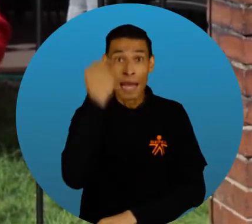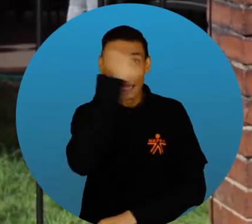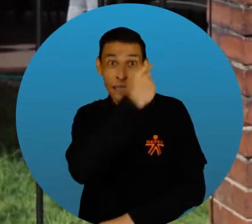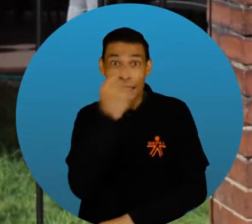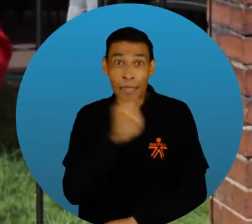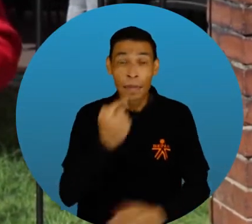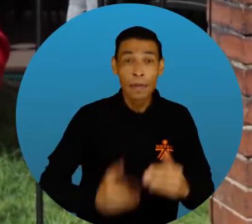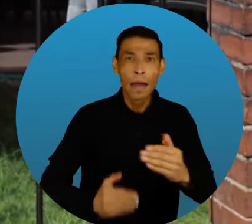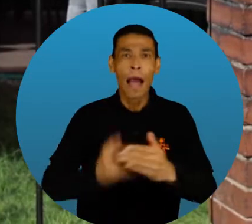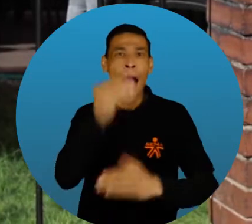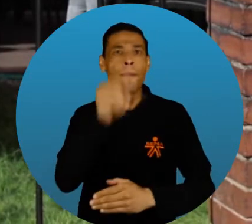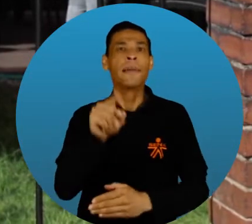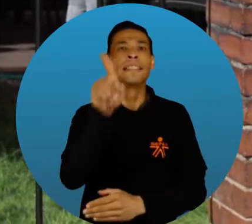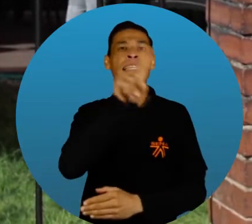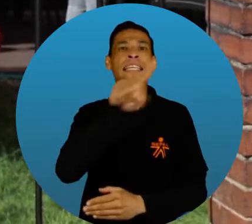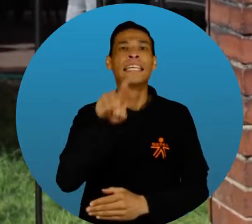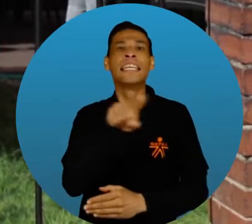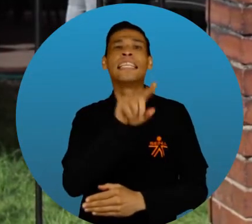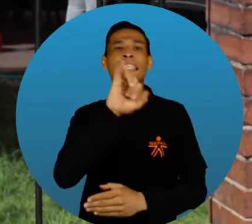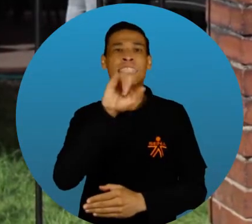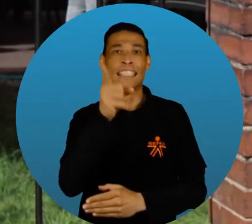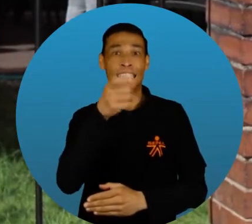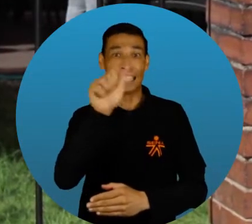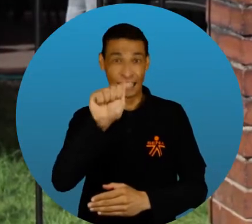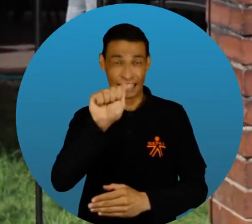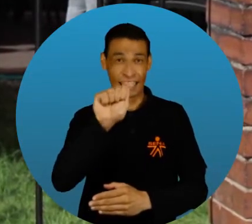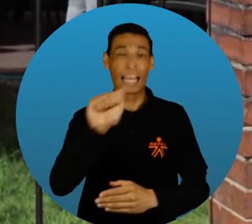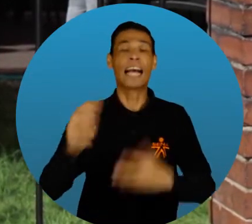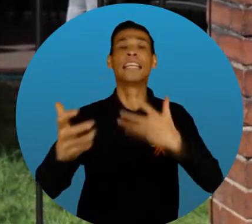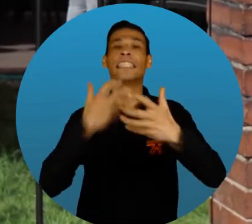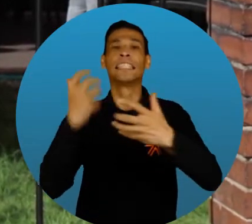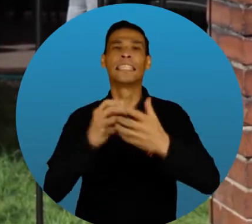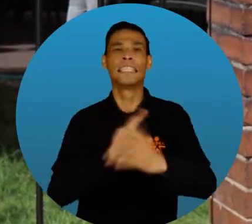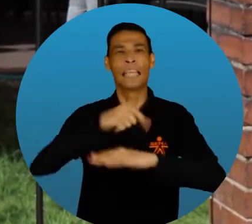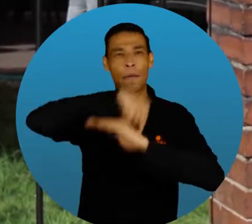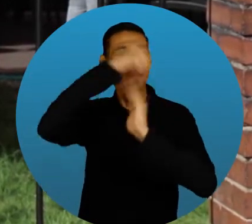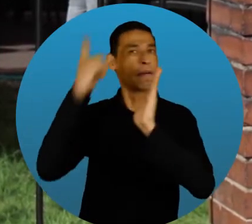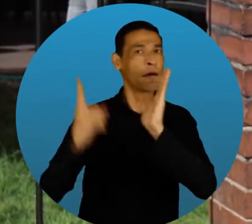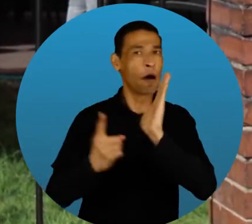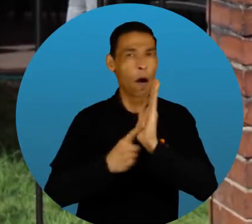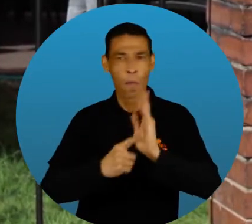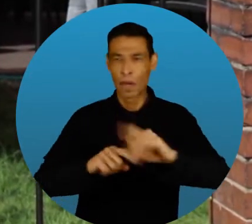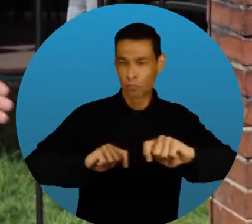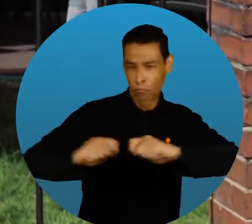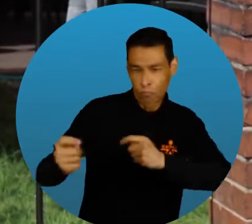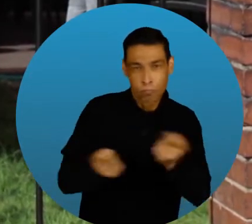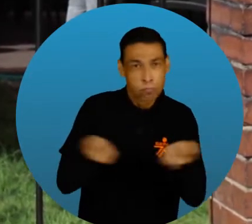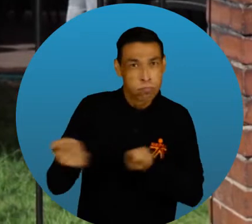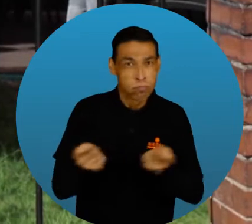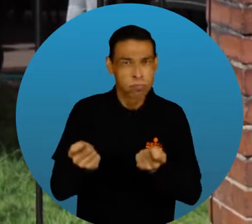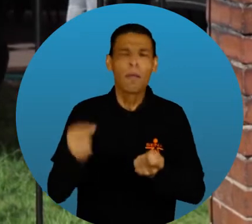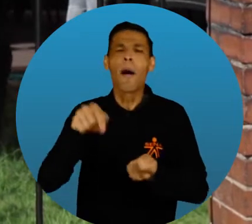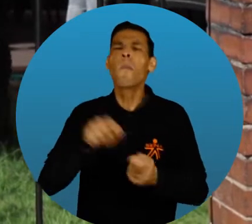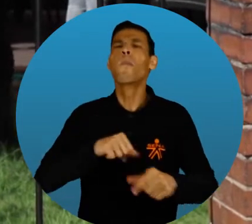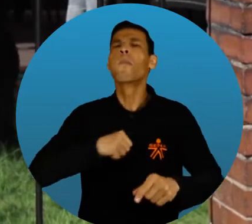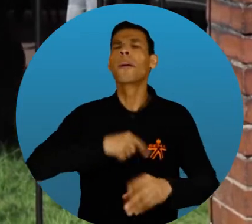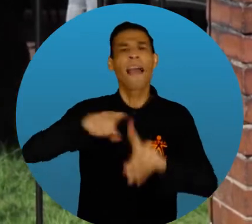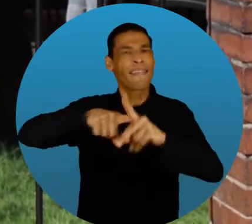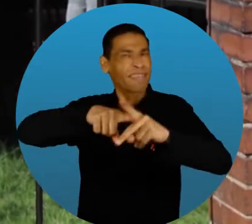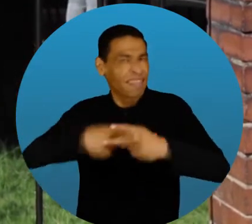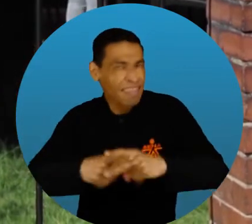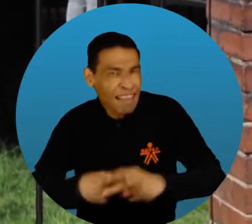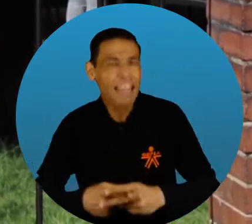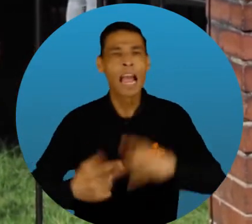conmemoramos la implementación de nuestro sistema integrado de gestión y autocontrol SIGA Talleres, juegos y charlas